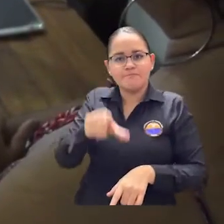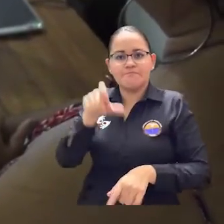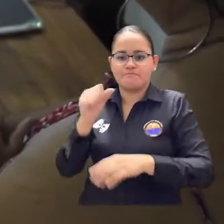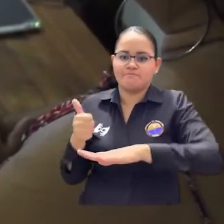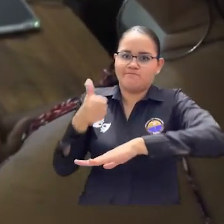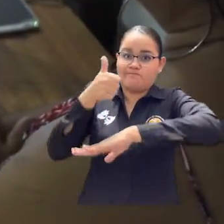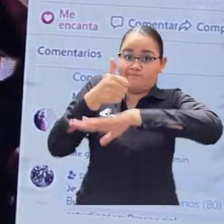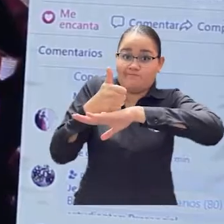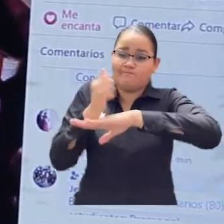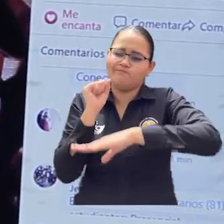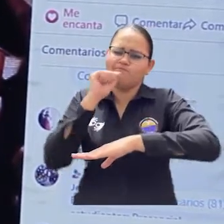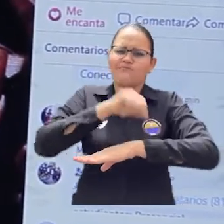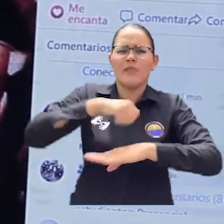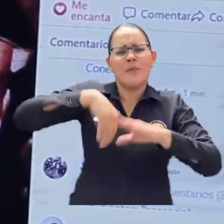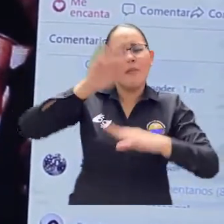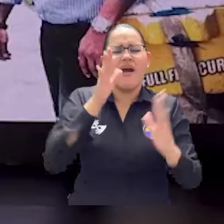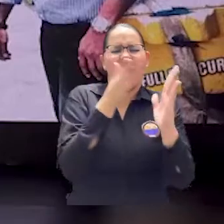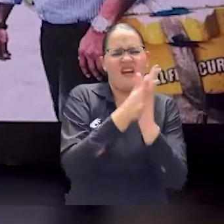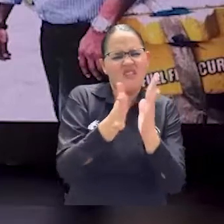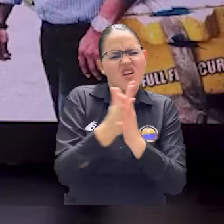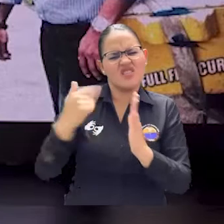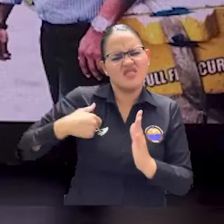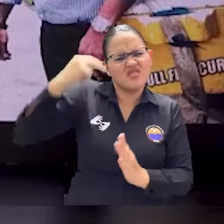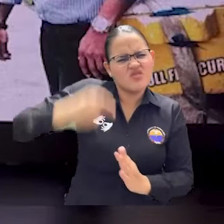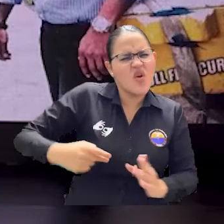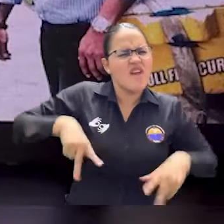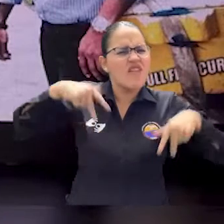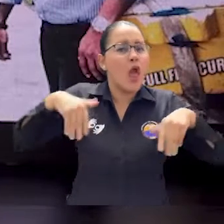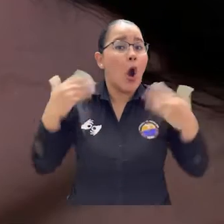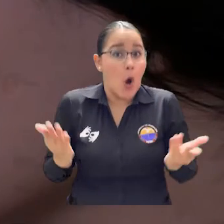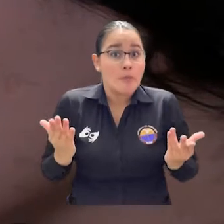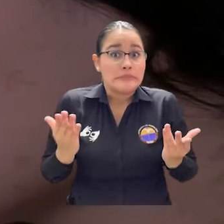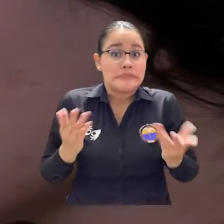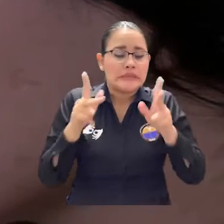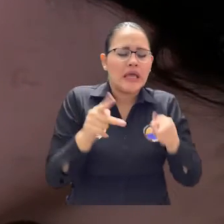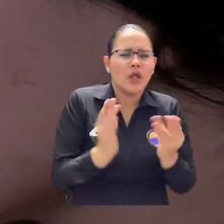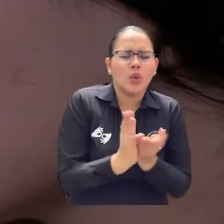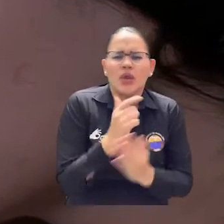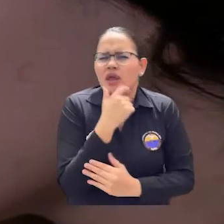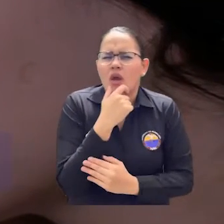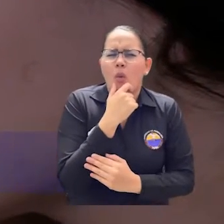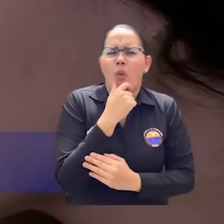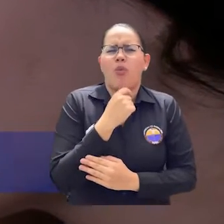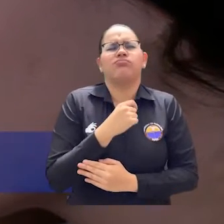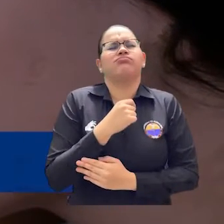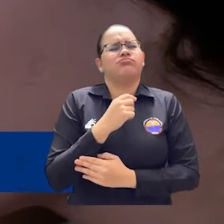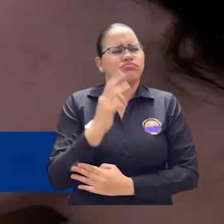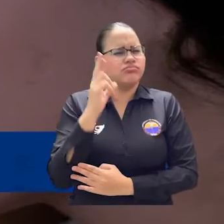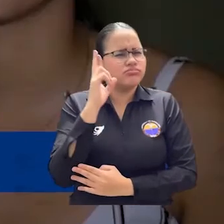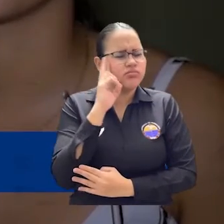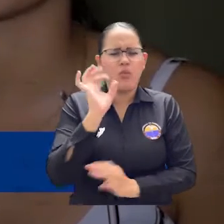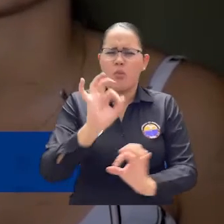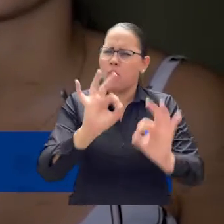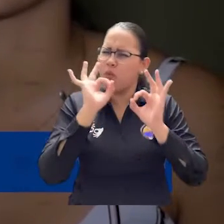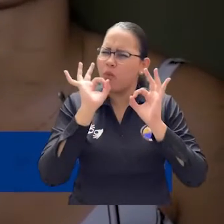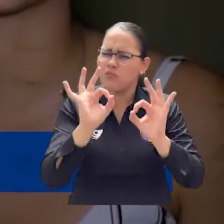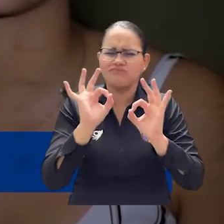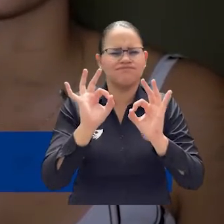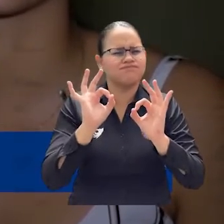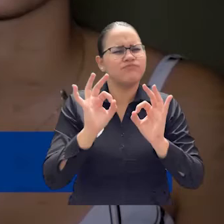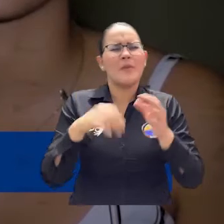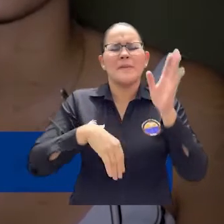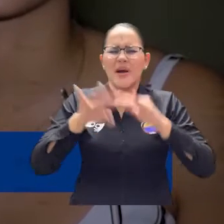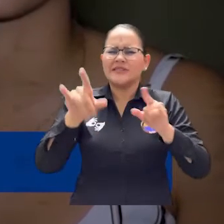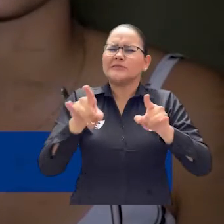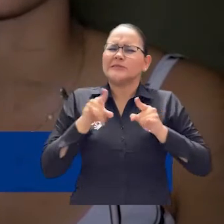compartida por el rector Pablo Vera Salazar. Demasiado emotivo para aferrarse a la idea de que uno es capaz, que muy por encima de los